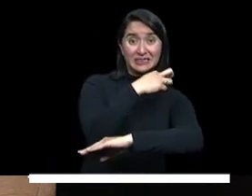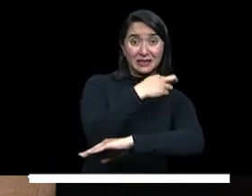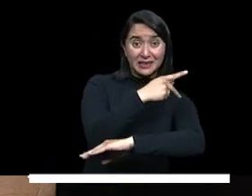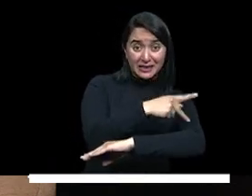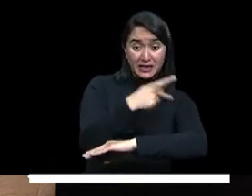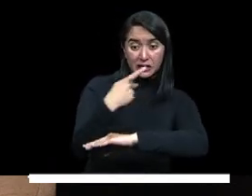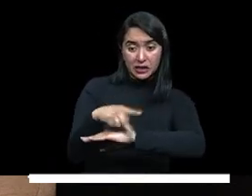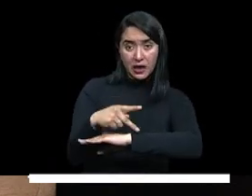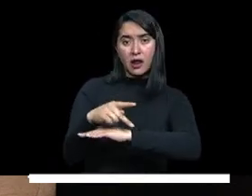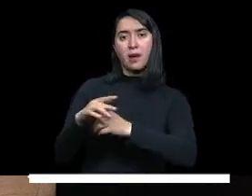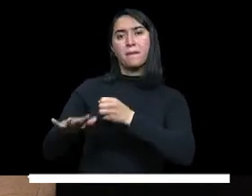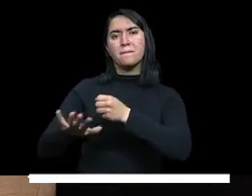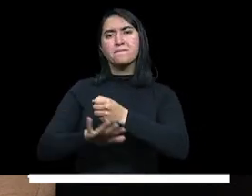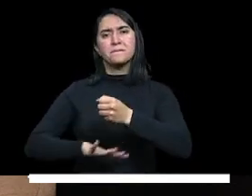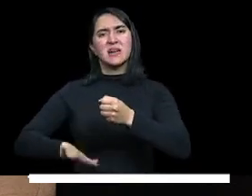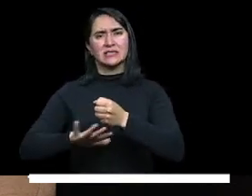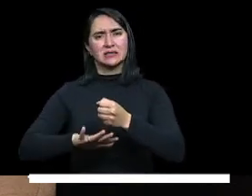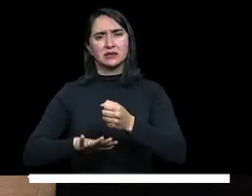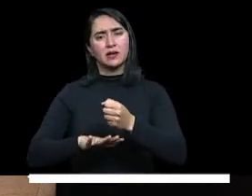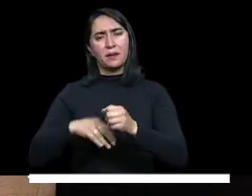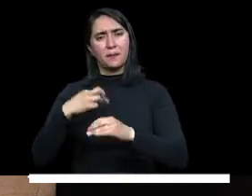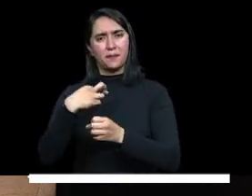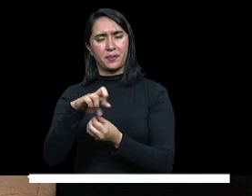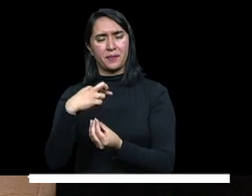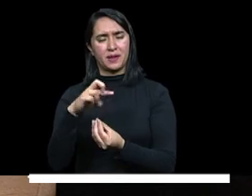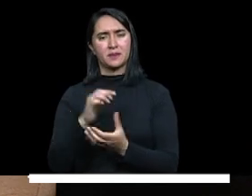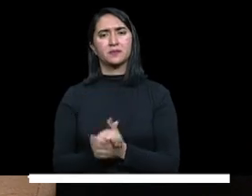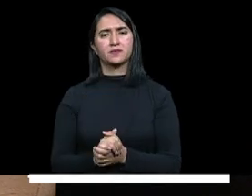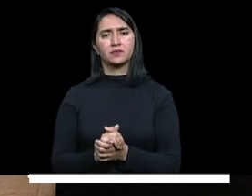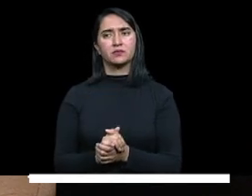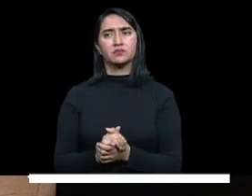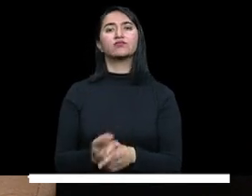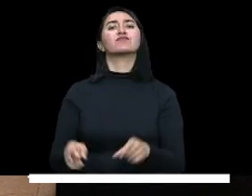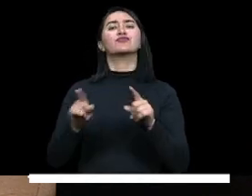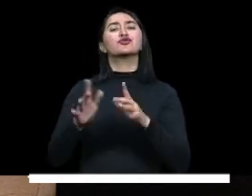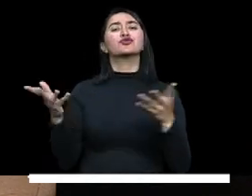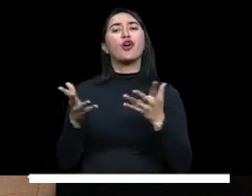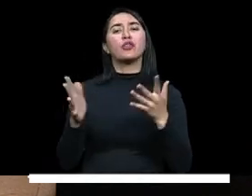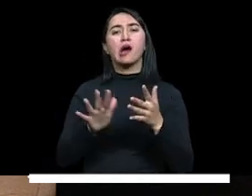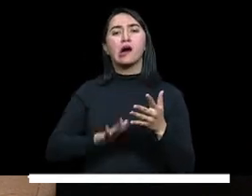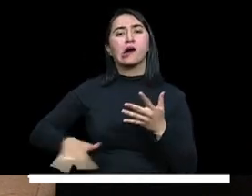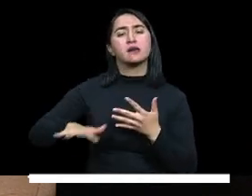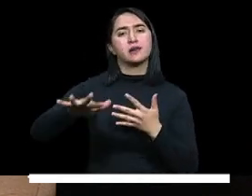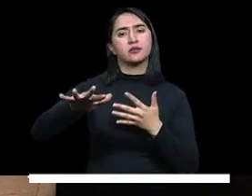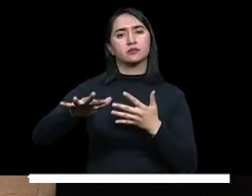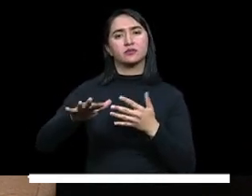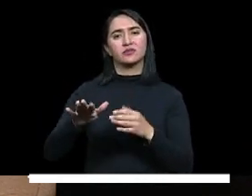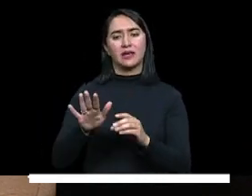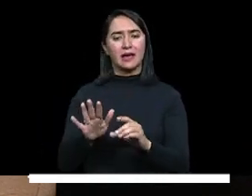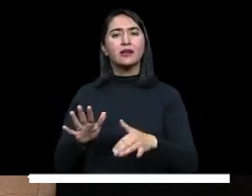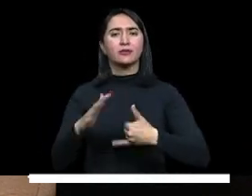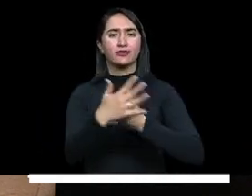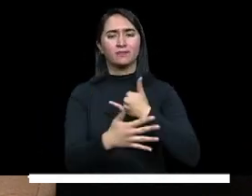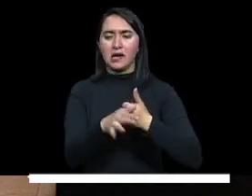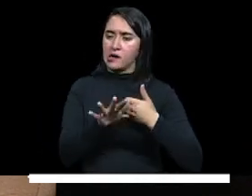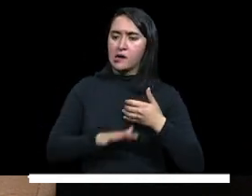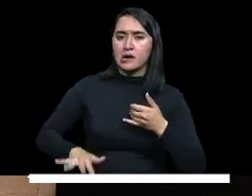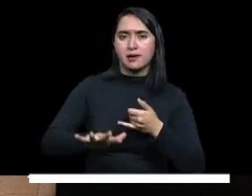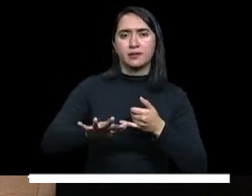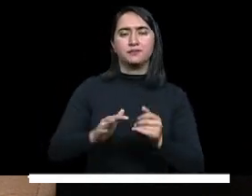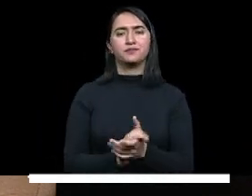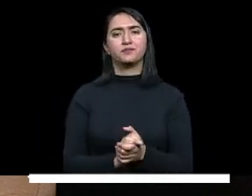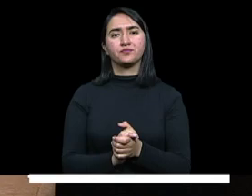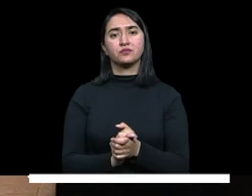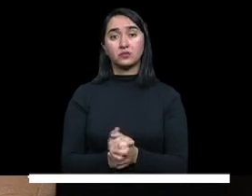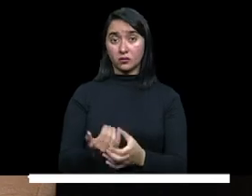en la básica. Y de manera específica, un reto fundamental en las zonas rurales. De no lograr garantizar esos aprendizajes